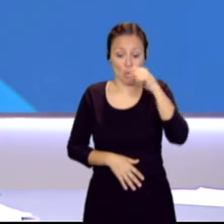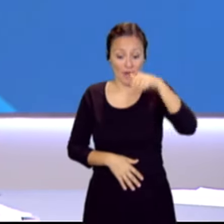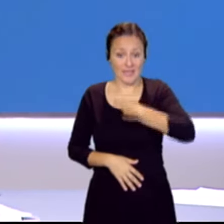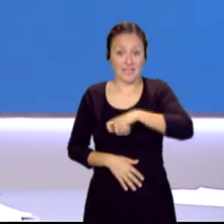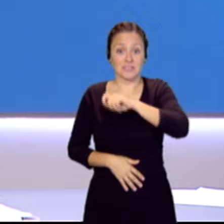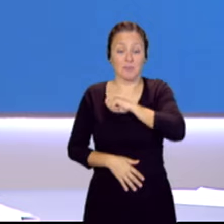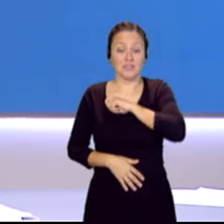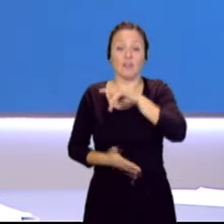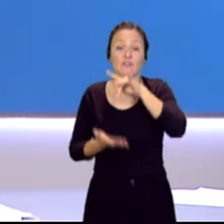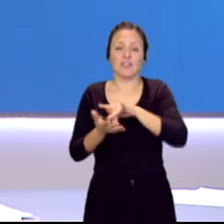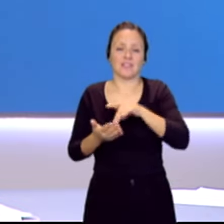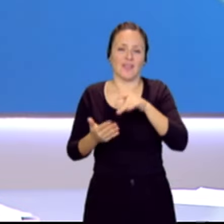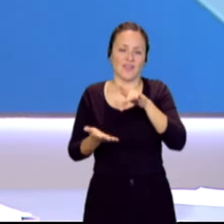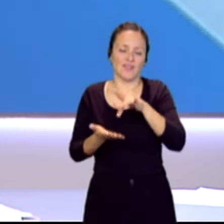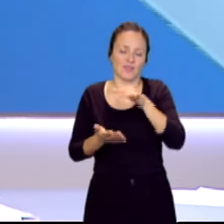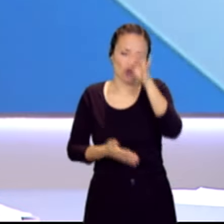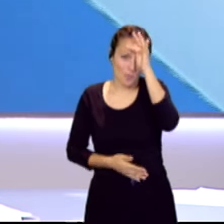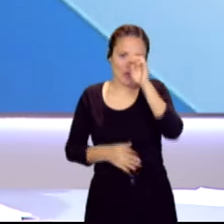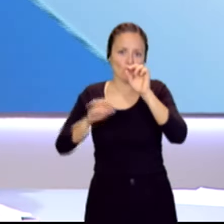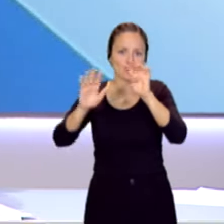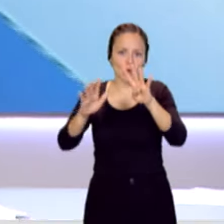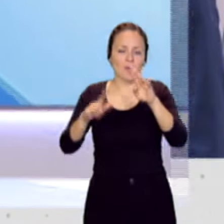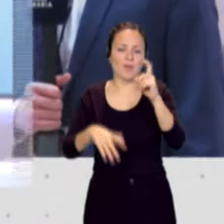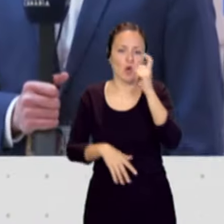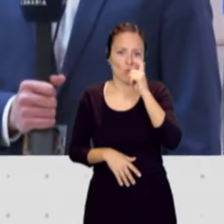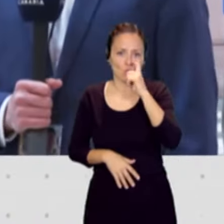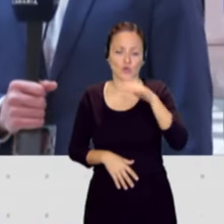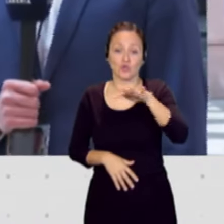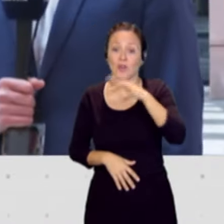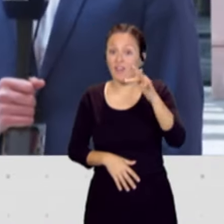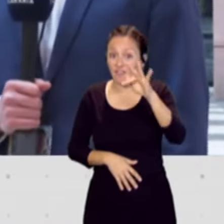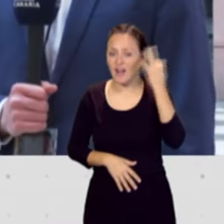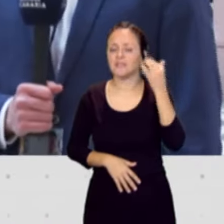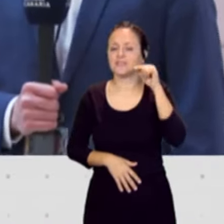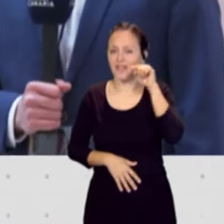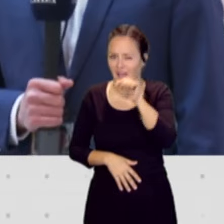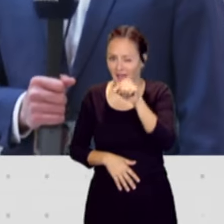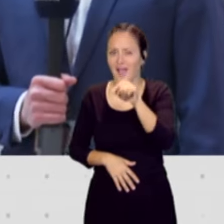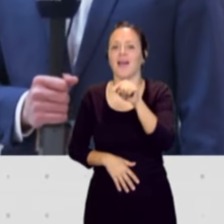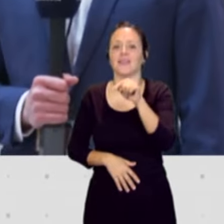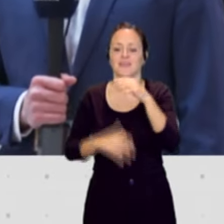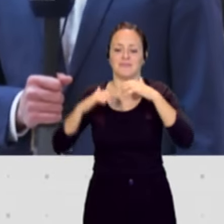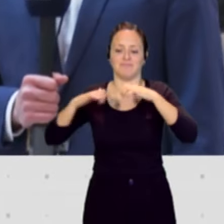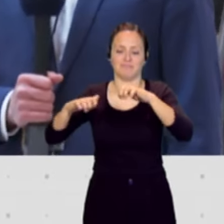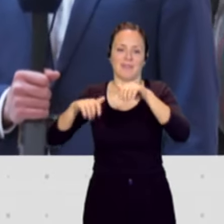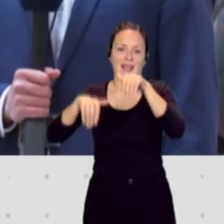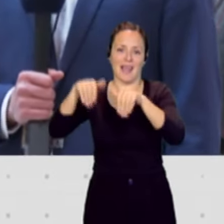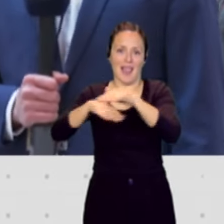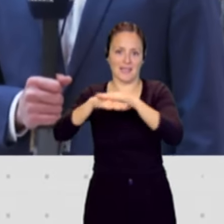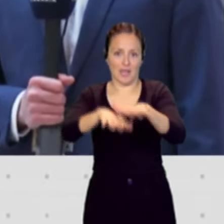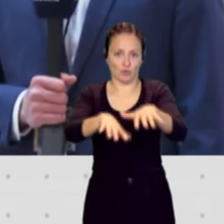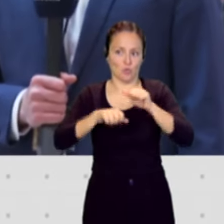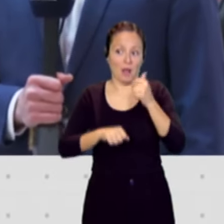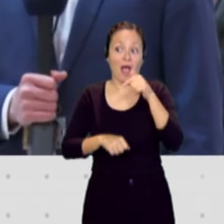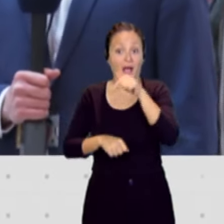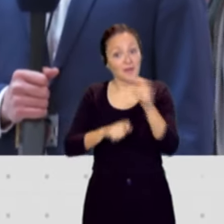el domingo 9 de junio. Estrasburgo acoge el último pleno de la Eurocámara de esta legislatura y hasta allí se ha ido un equipo